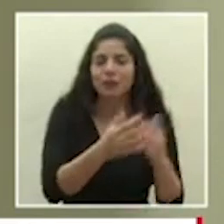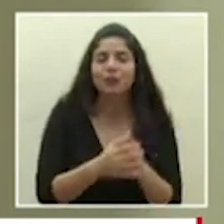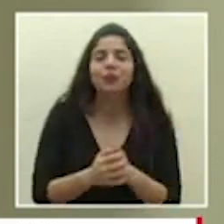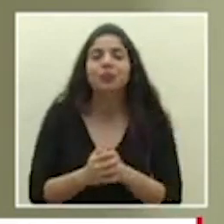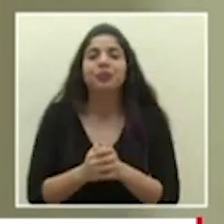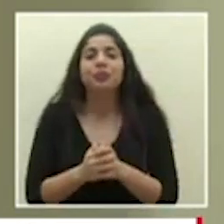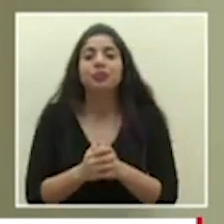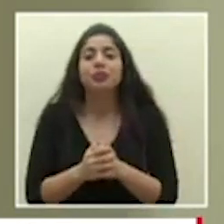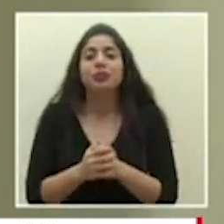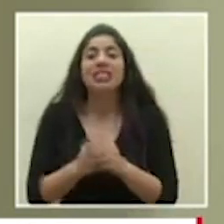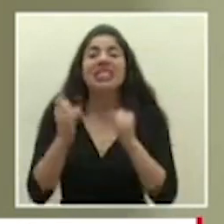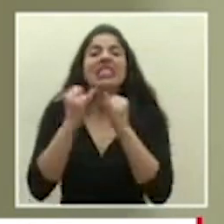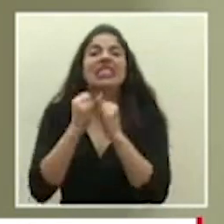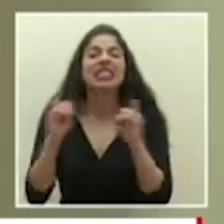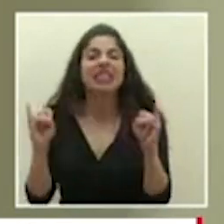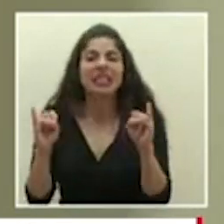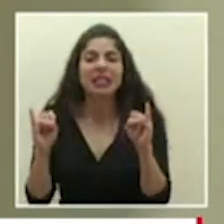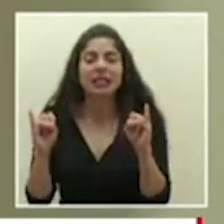sin